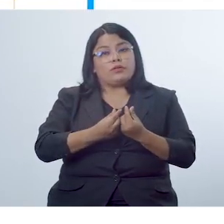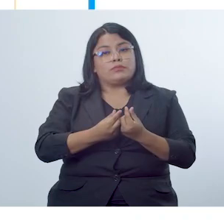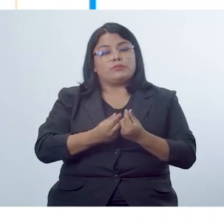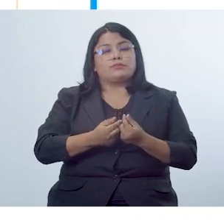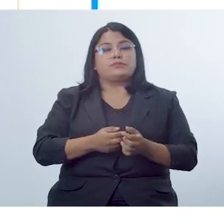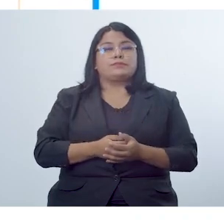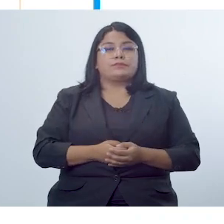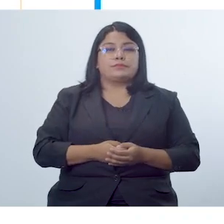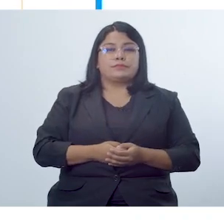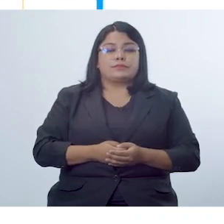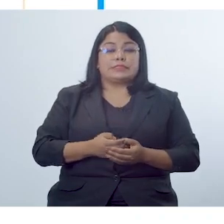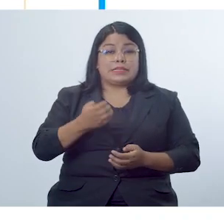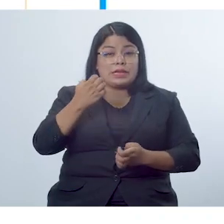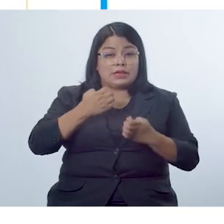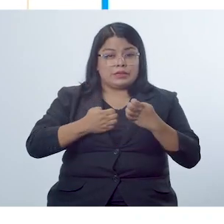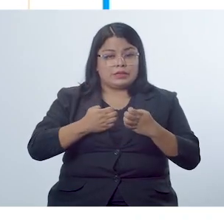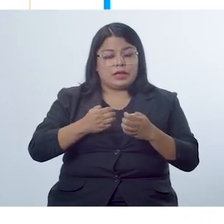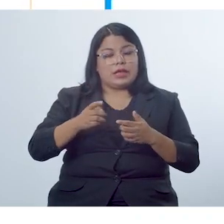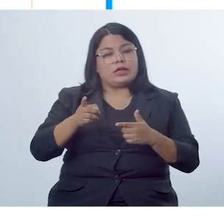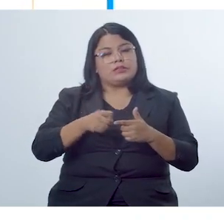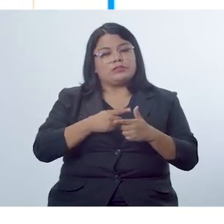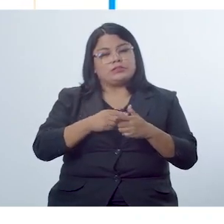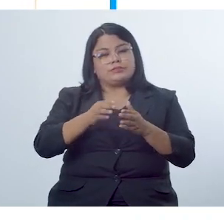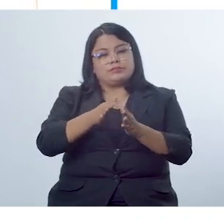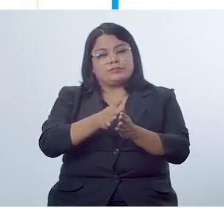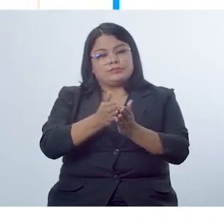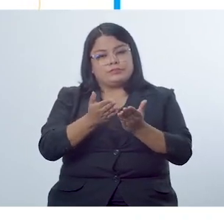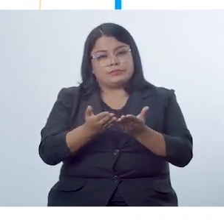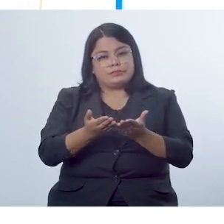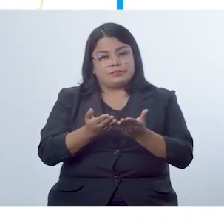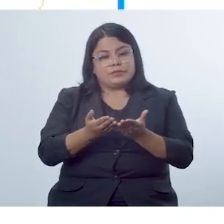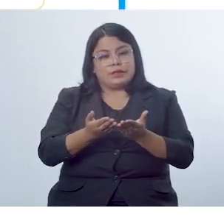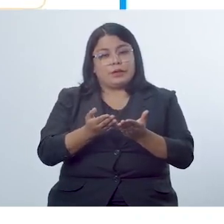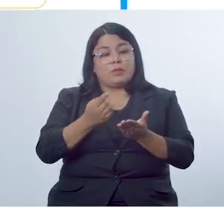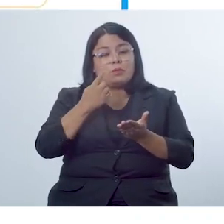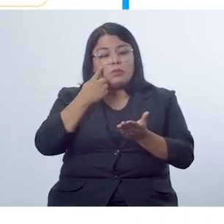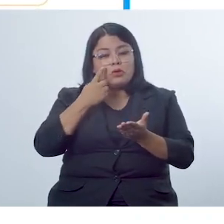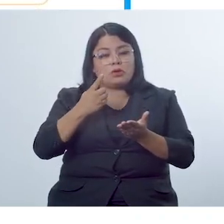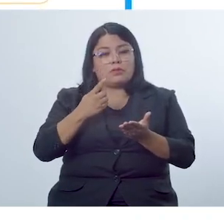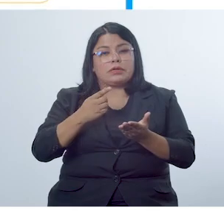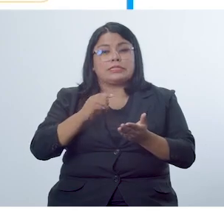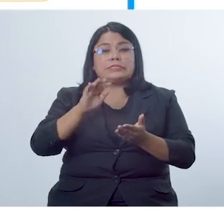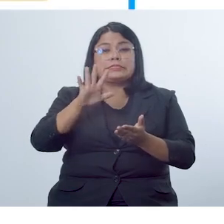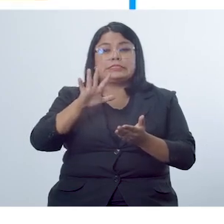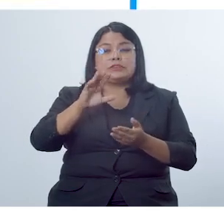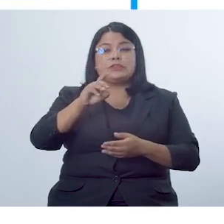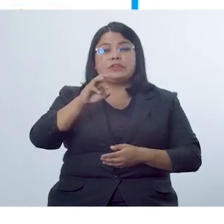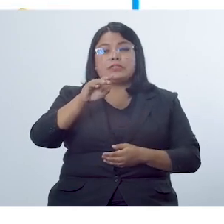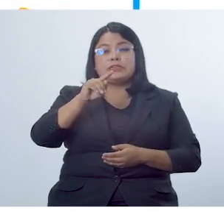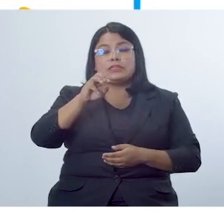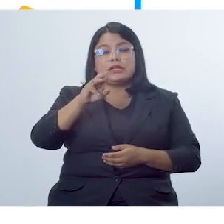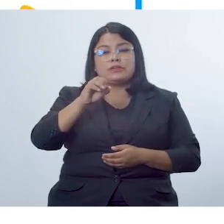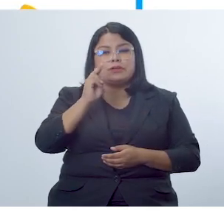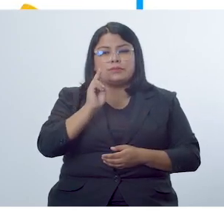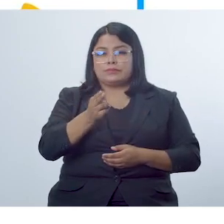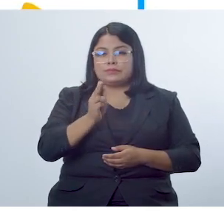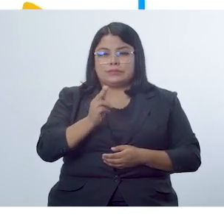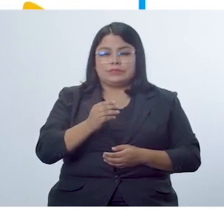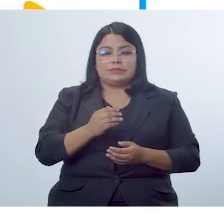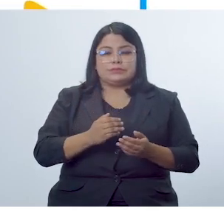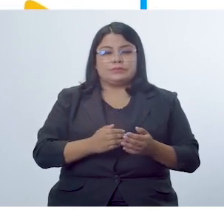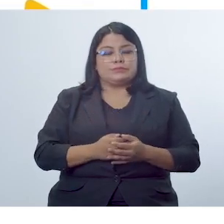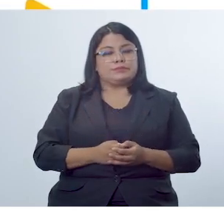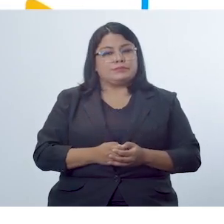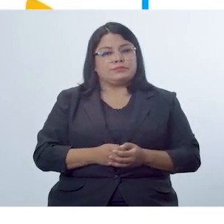autoevaluarse. Por eso el libro de texto posee una evaluación con cinco criterios con la misma